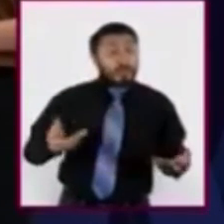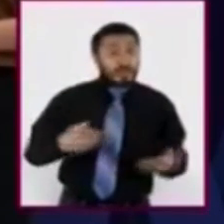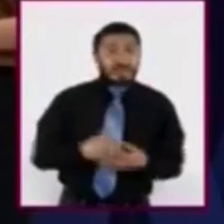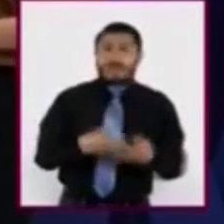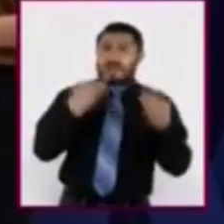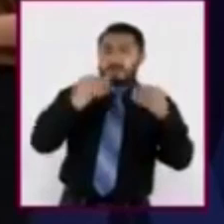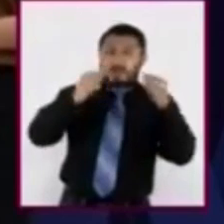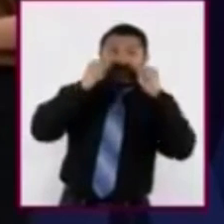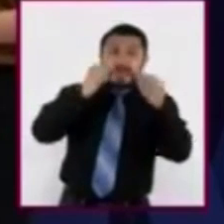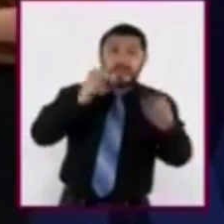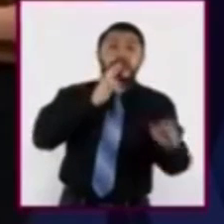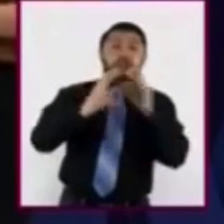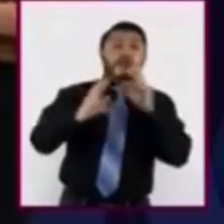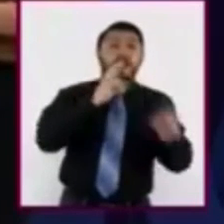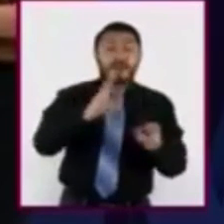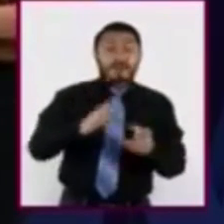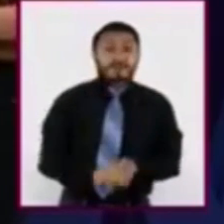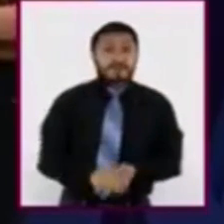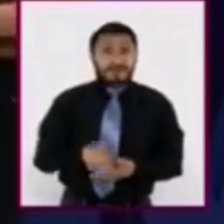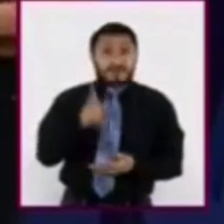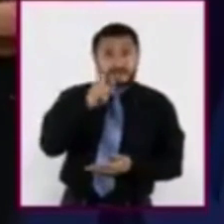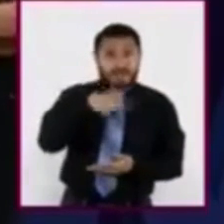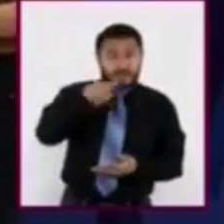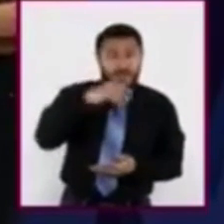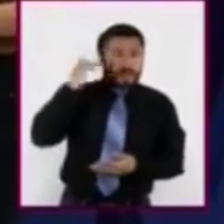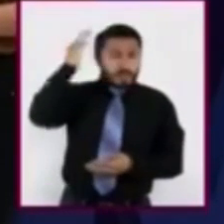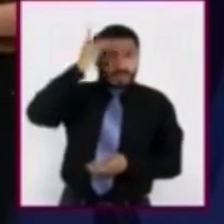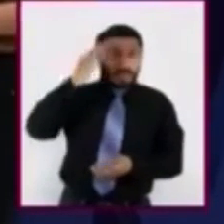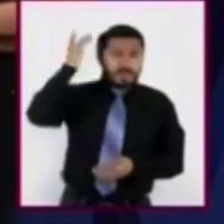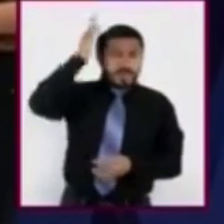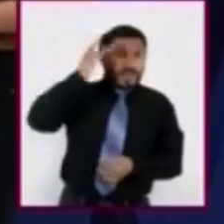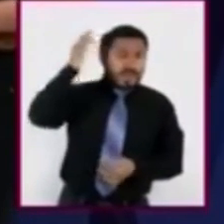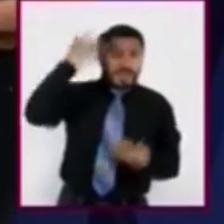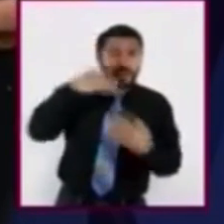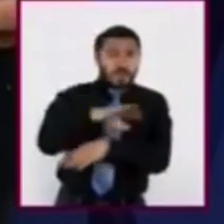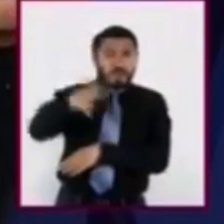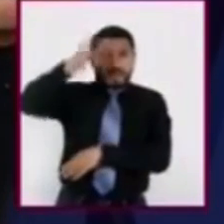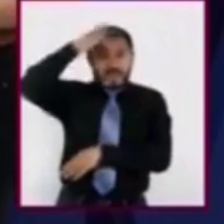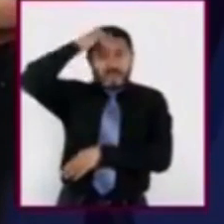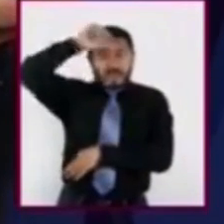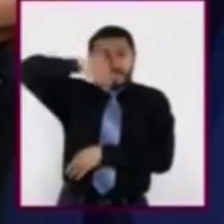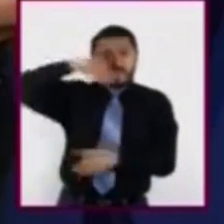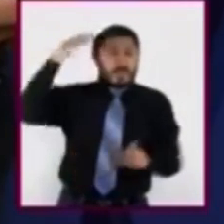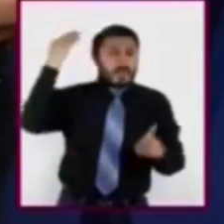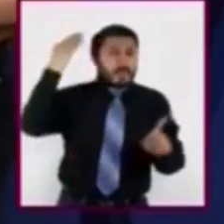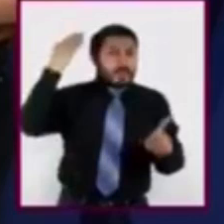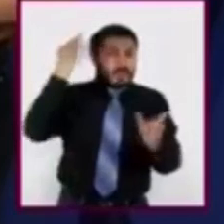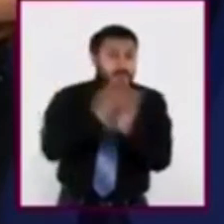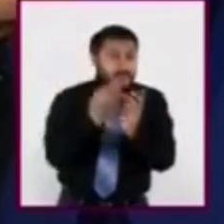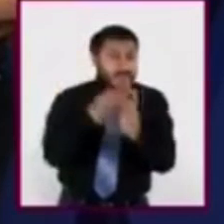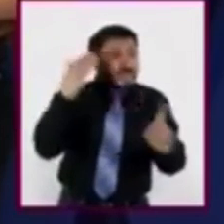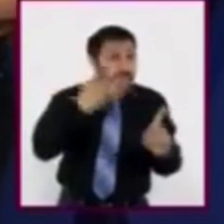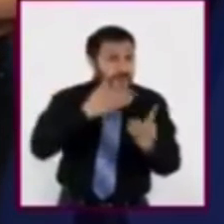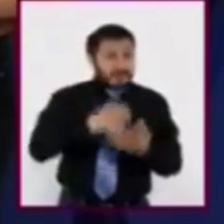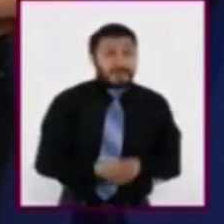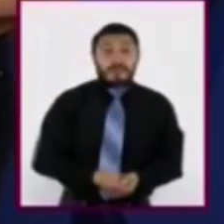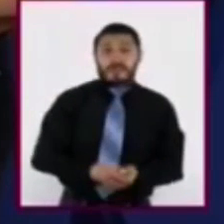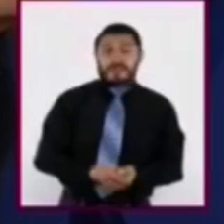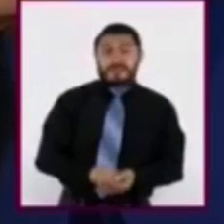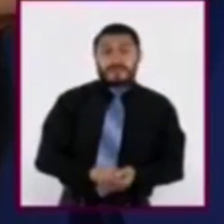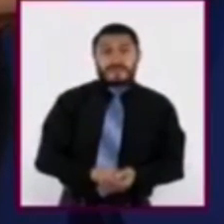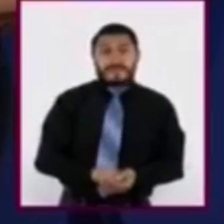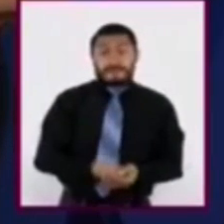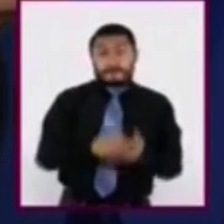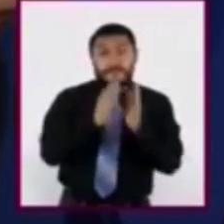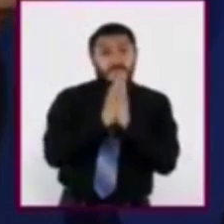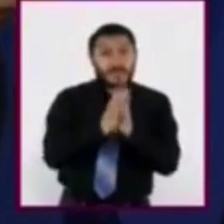mucha atención a sus respuestas para que les ayuden a reflexionar en los aprendizajes que vimos en esta sesión. Y antes de retirarme, les